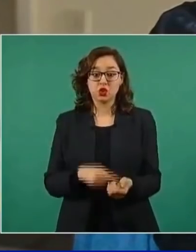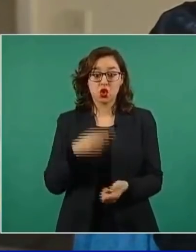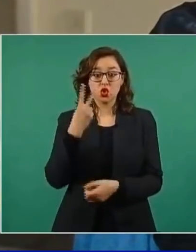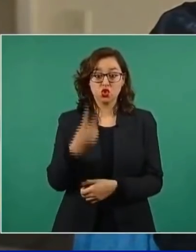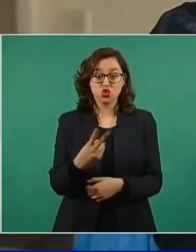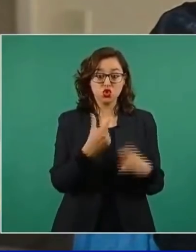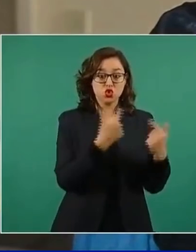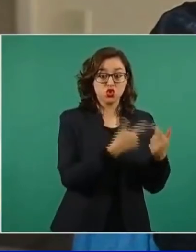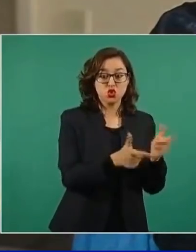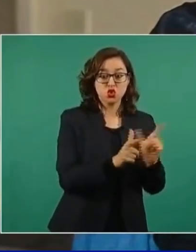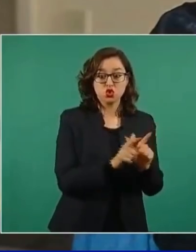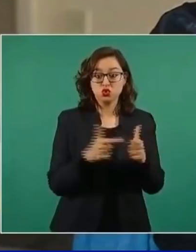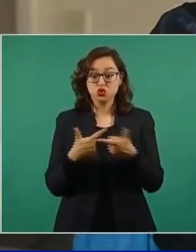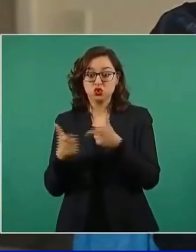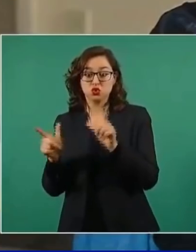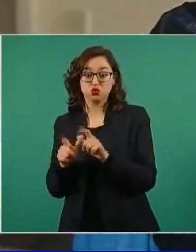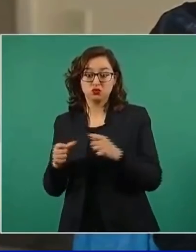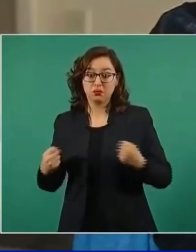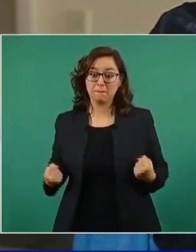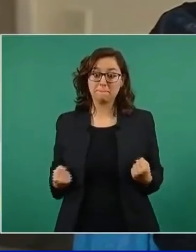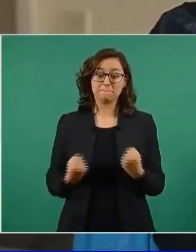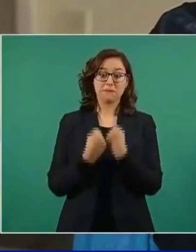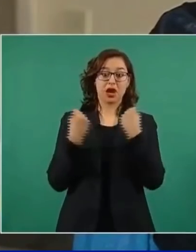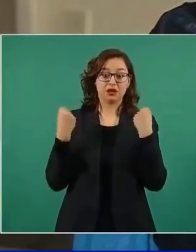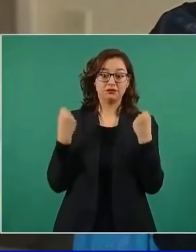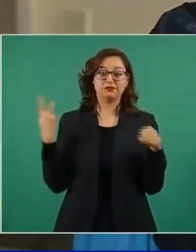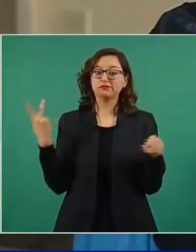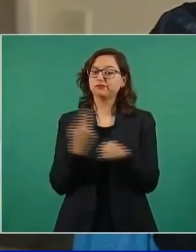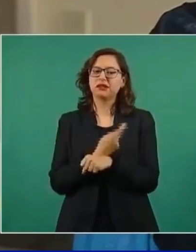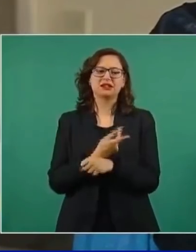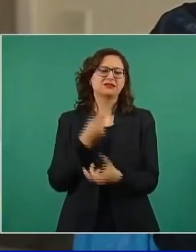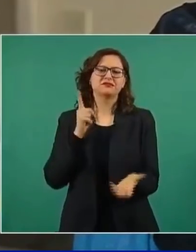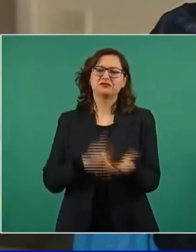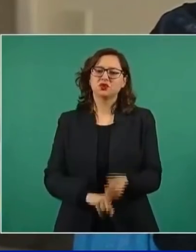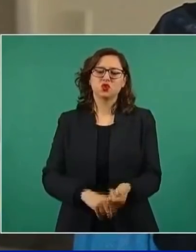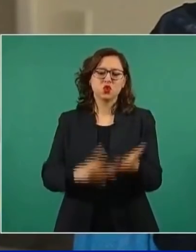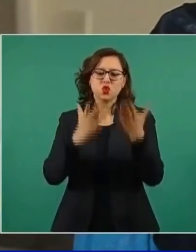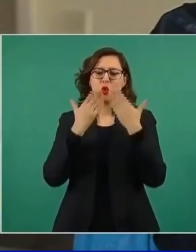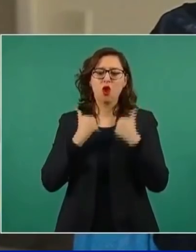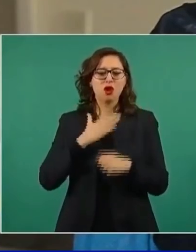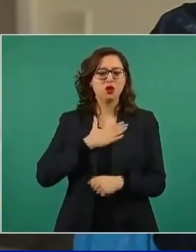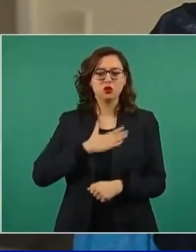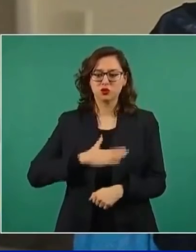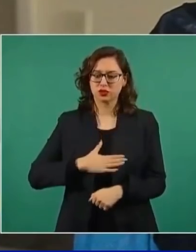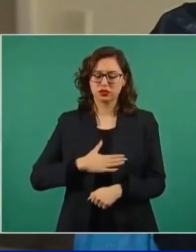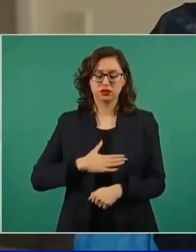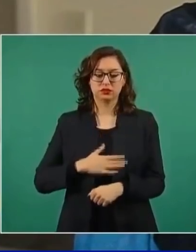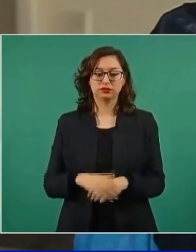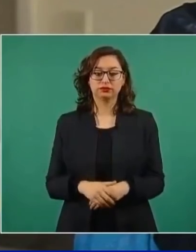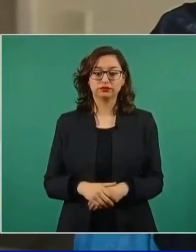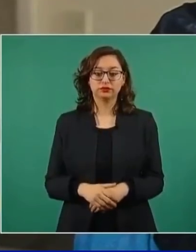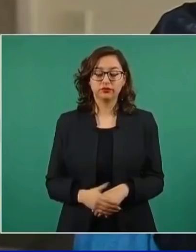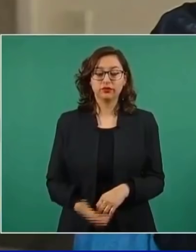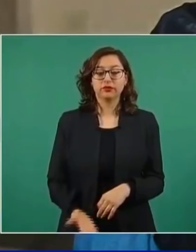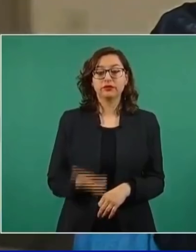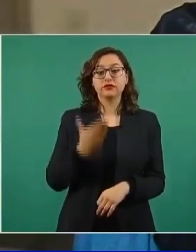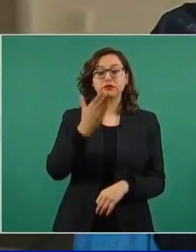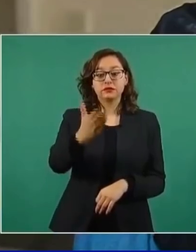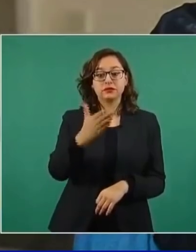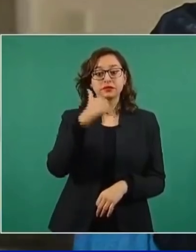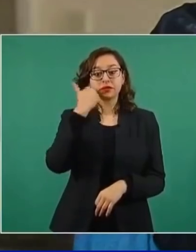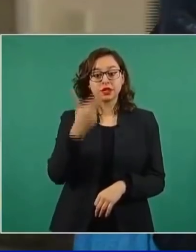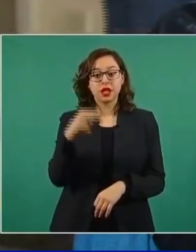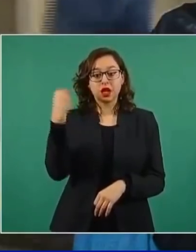que al final de cuentas se traduce en eso, que no hay justicia. Usted señalaba que quiere cambiarle el nombre a la Corte y